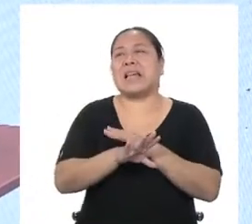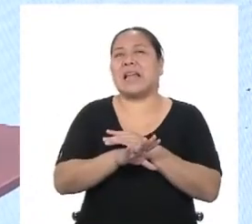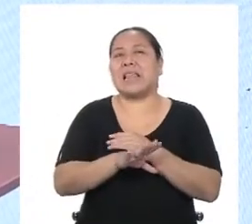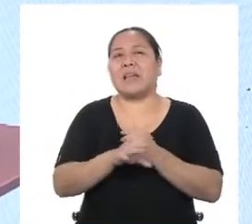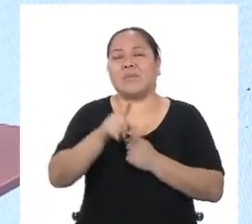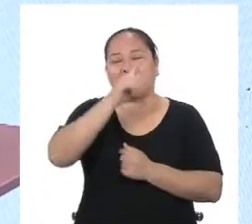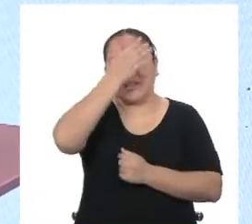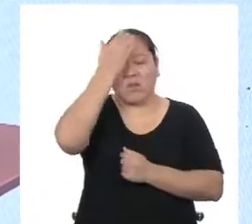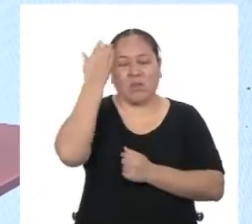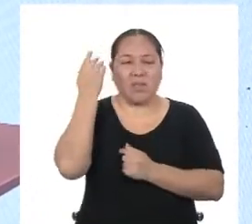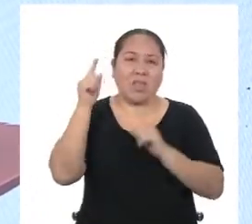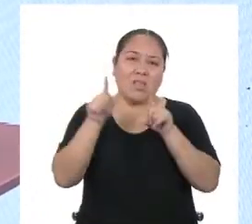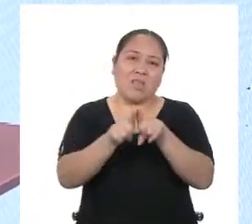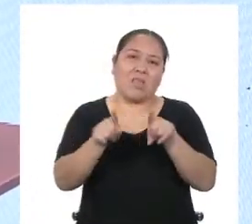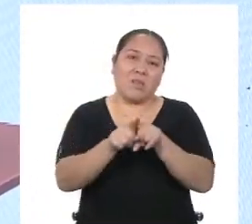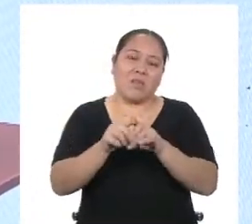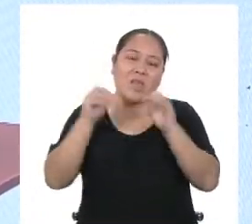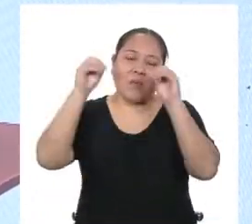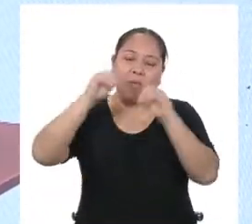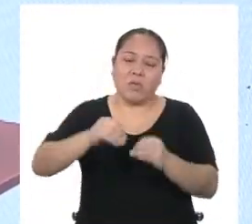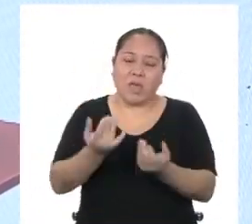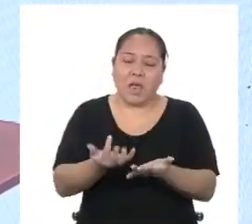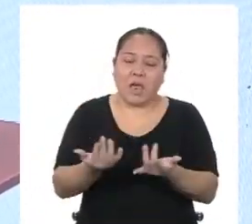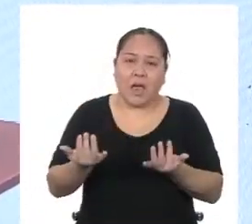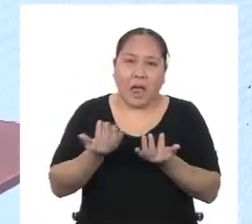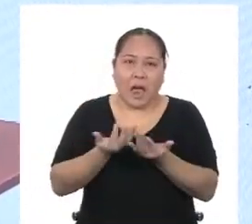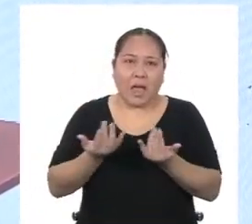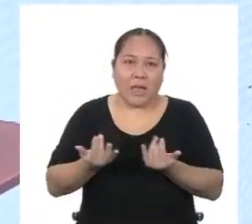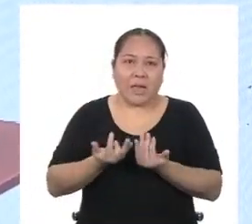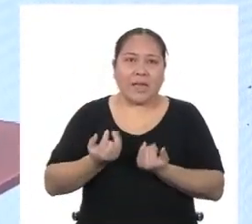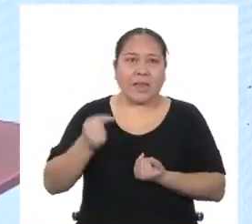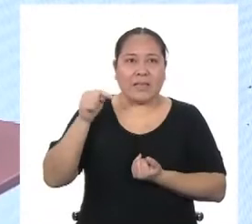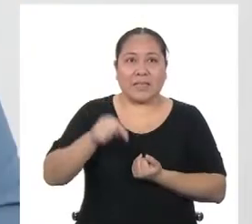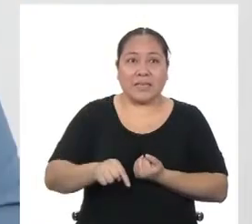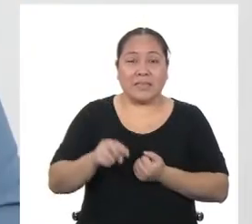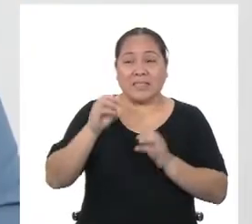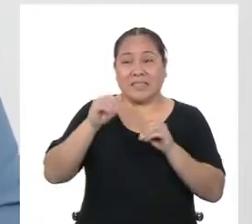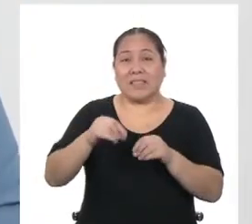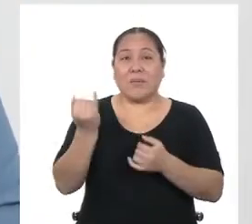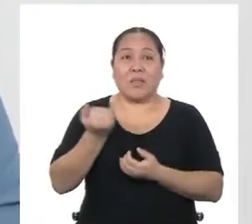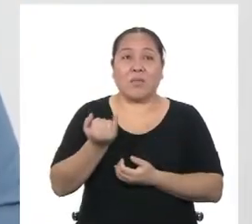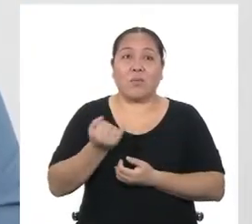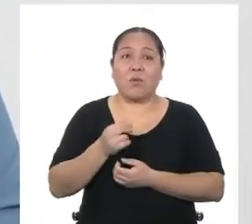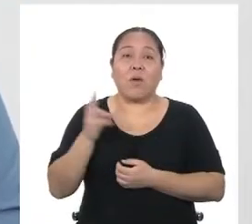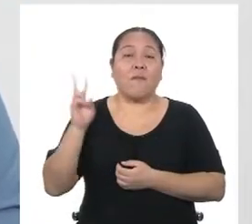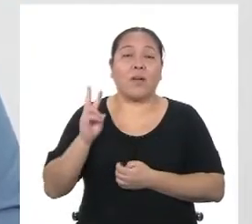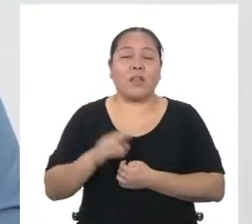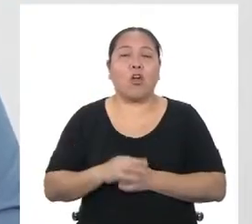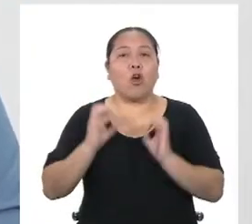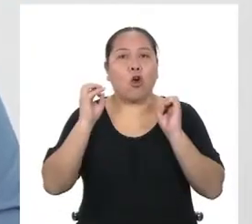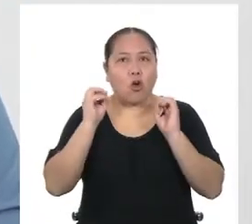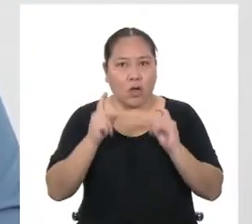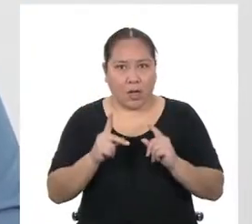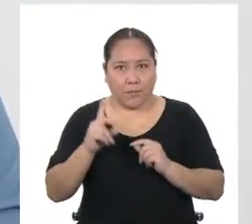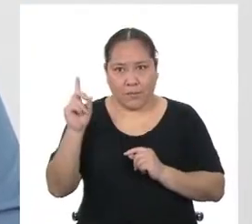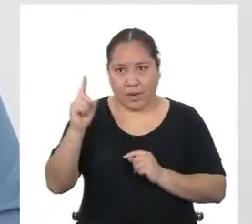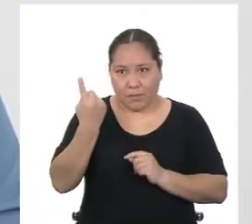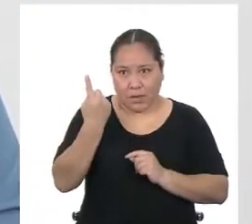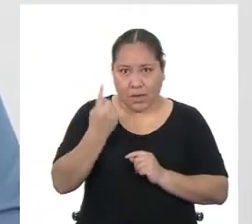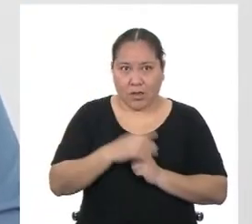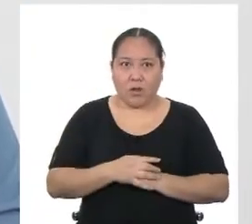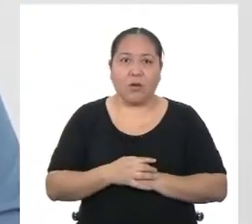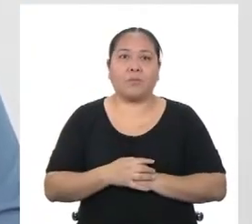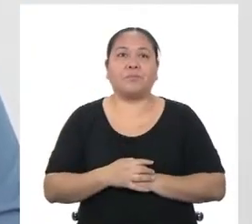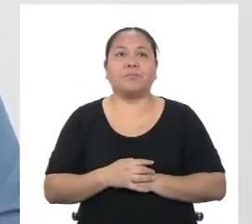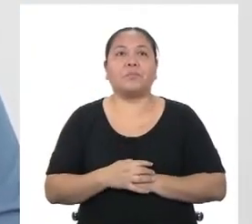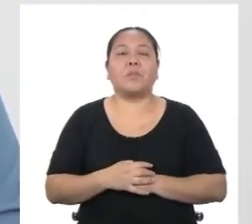Me estaba olvidando que también hay que instalar el grasa ahí, por eso también está de verde. Ok, lo primero que tenemos que hacer es